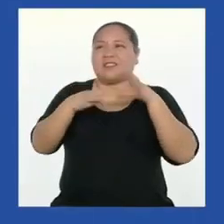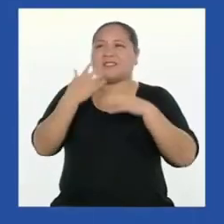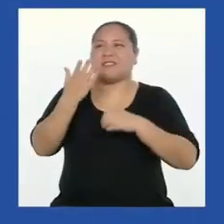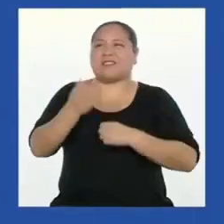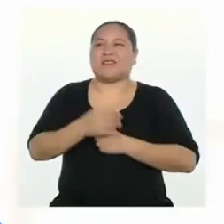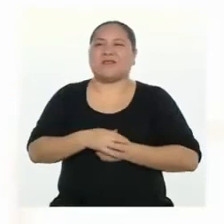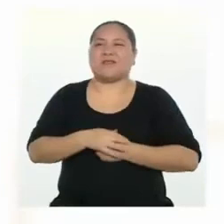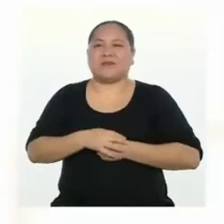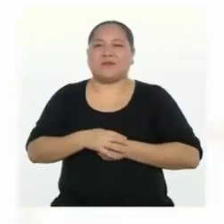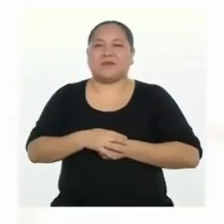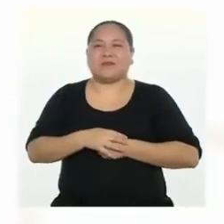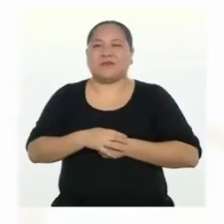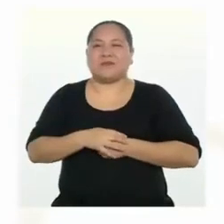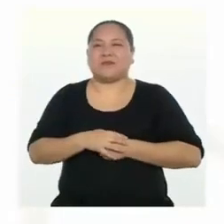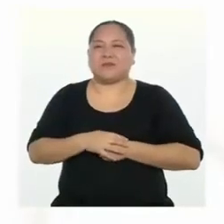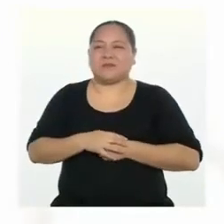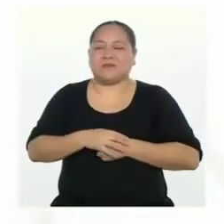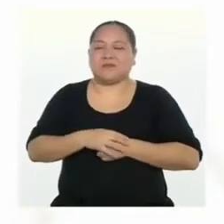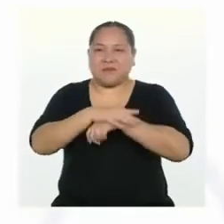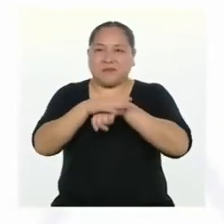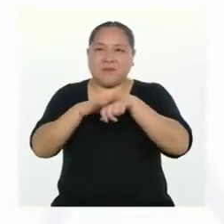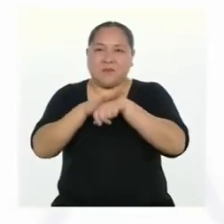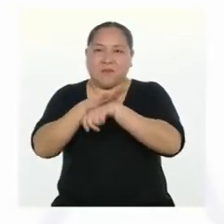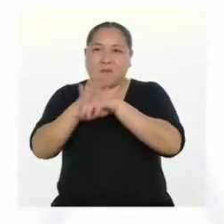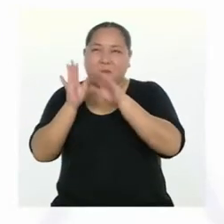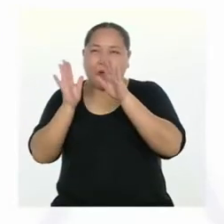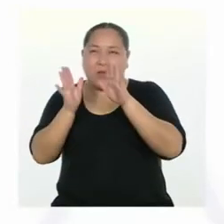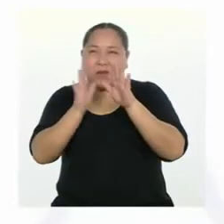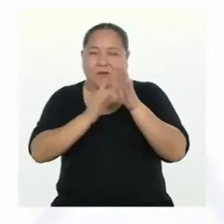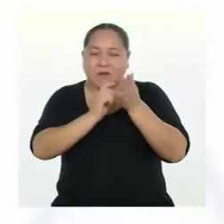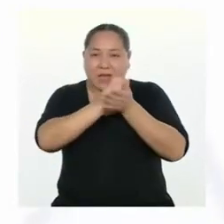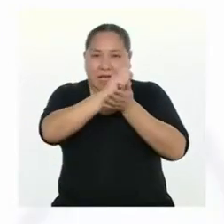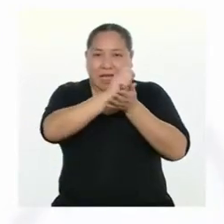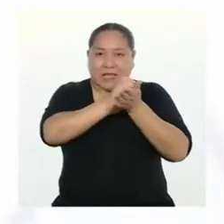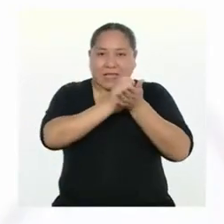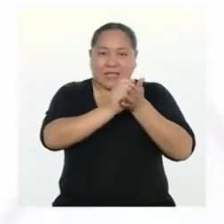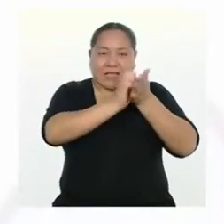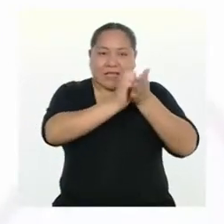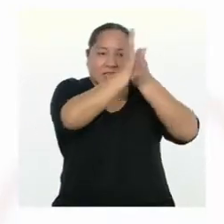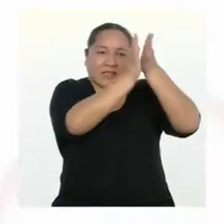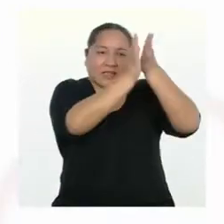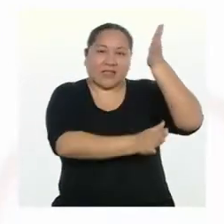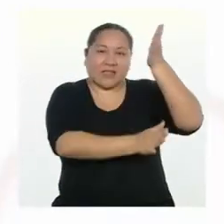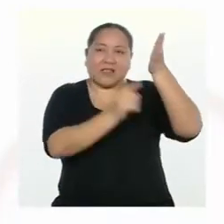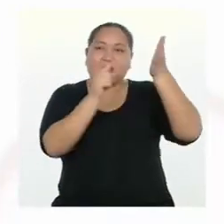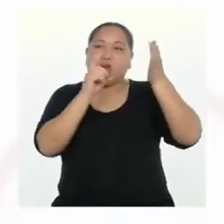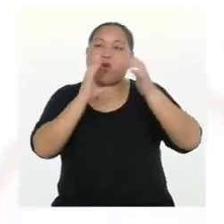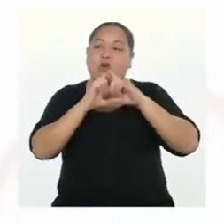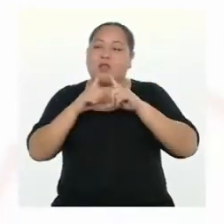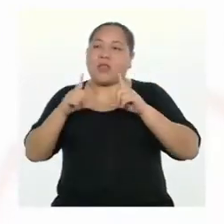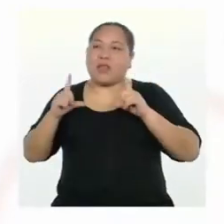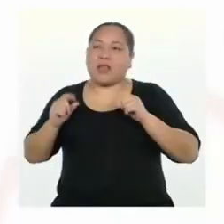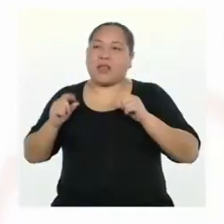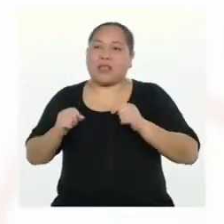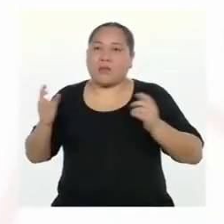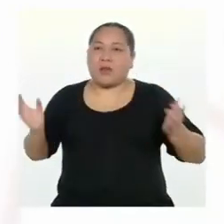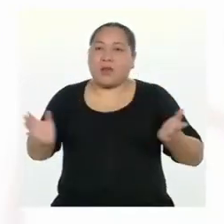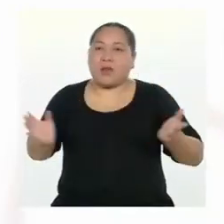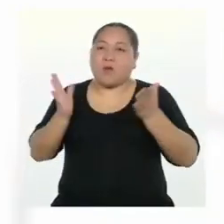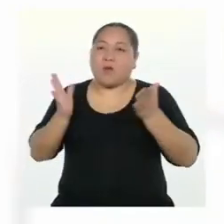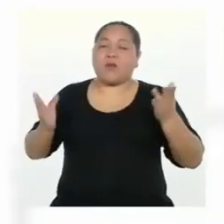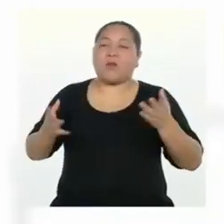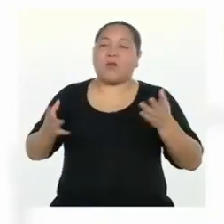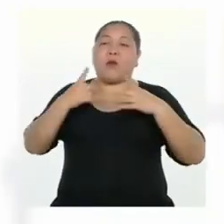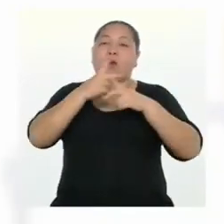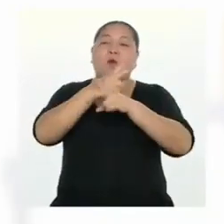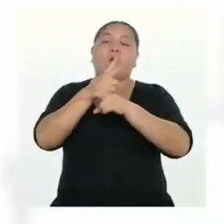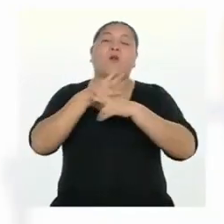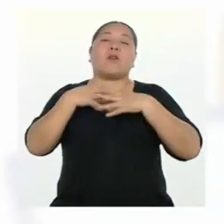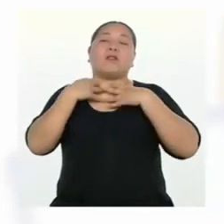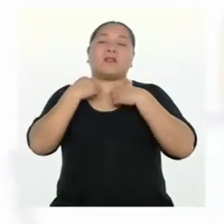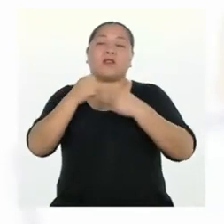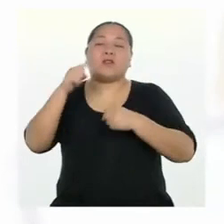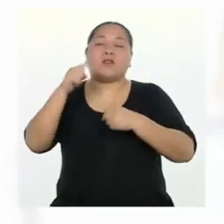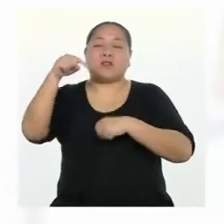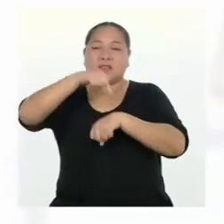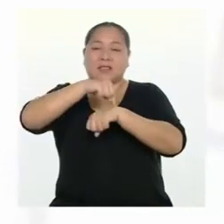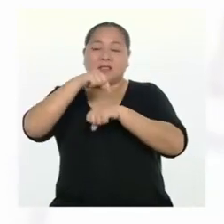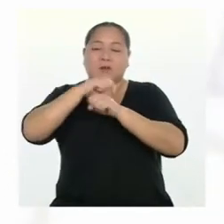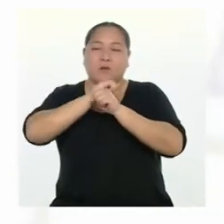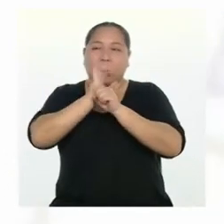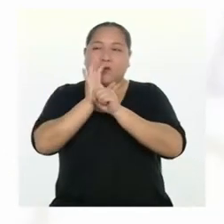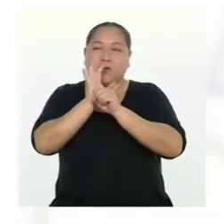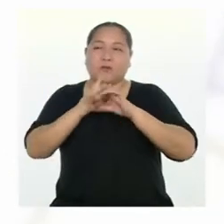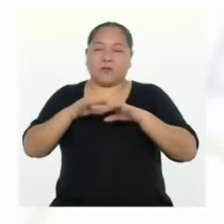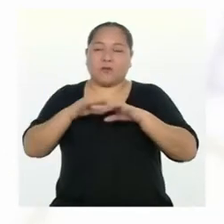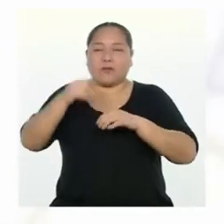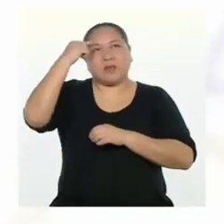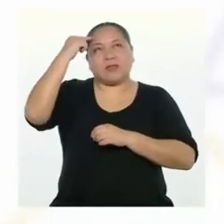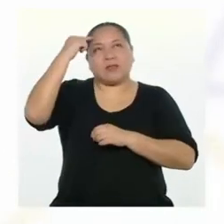en... Planificar y textualizar nuestro afiche o tarjeta para motivar el cuidado de la salud en tiempos de pandemia. Podemos concientizar